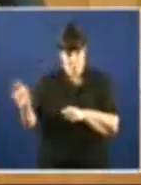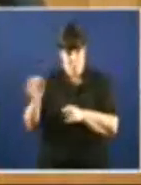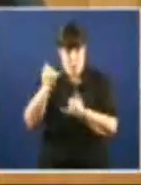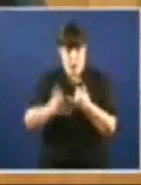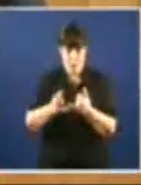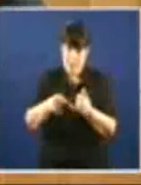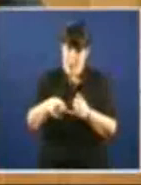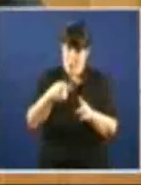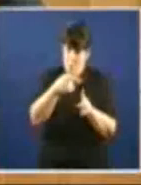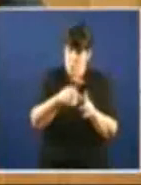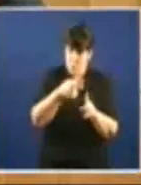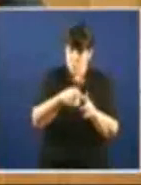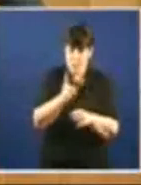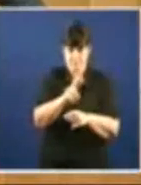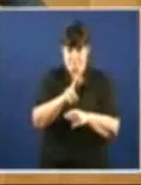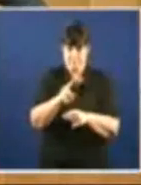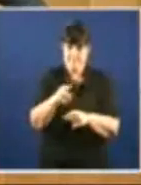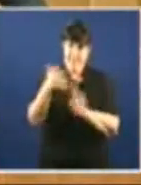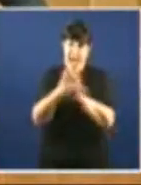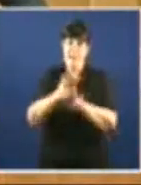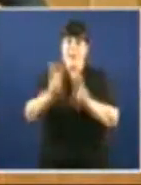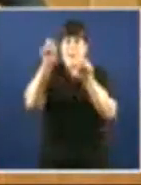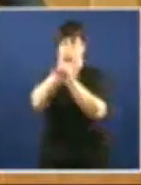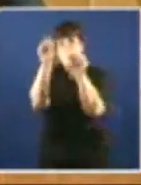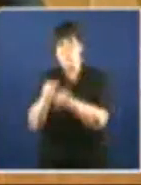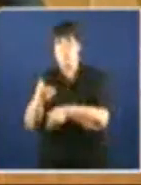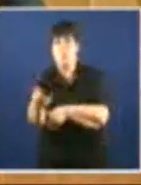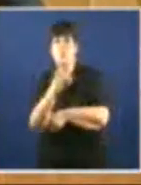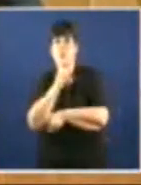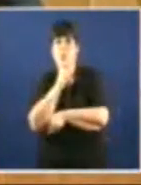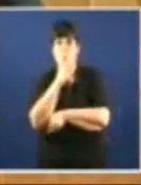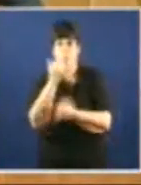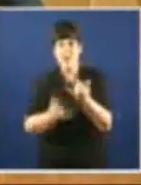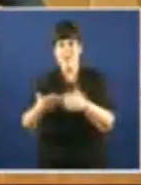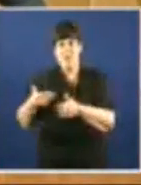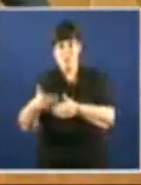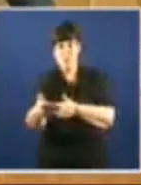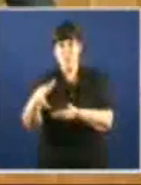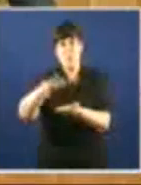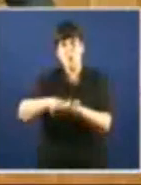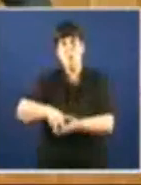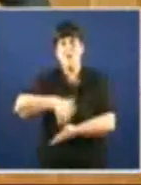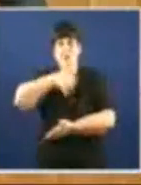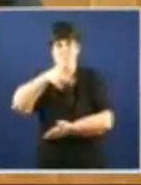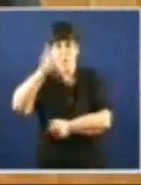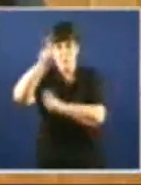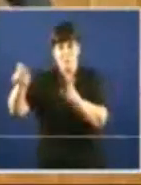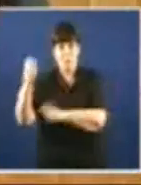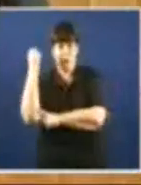futuro O do cianuro Que o da desesperación Hipotecando futuro A cambio De limosnas Dos poderosos